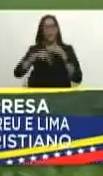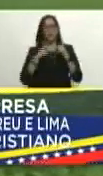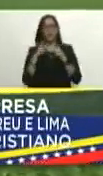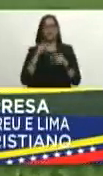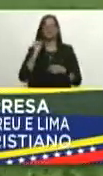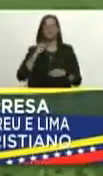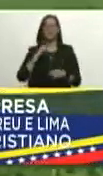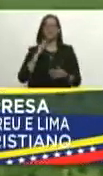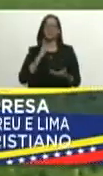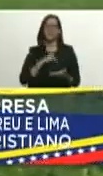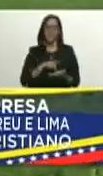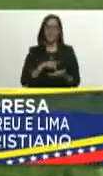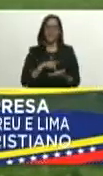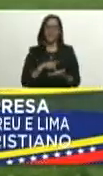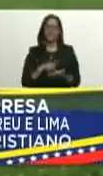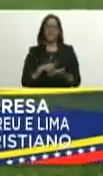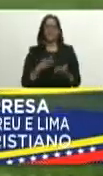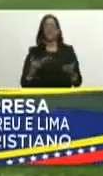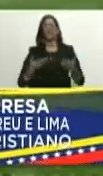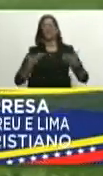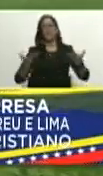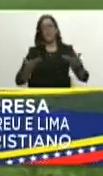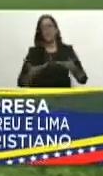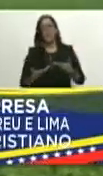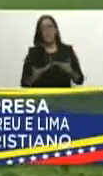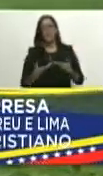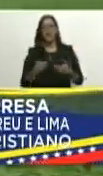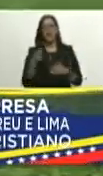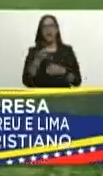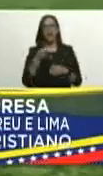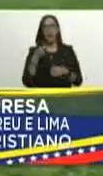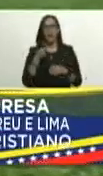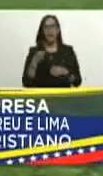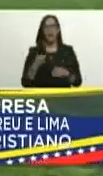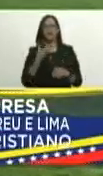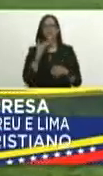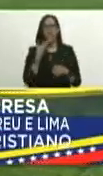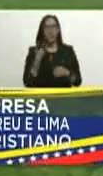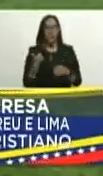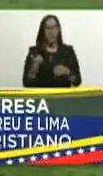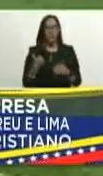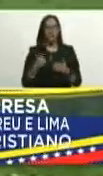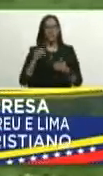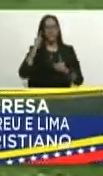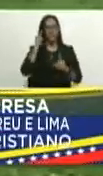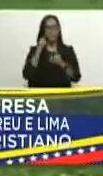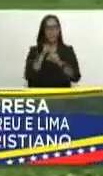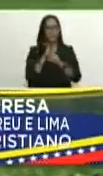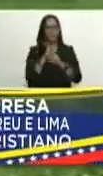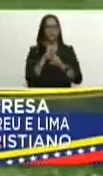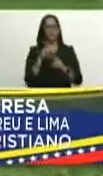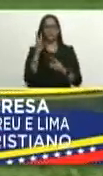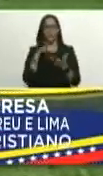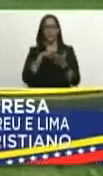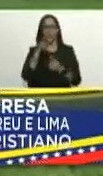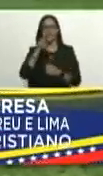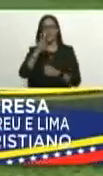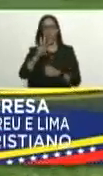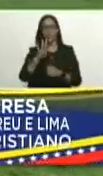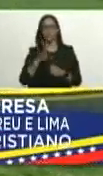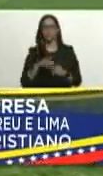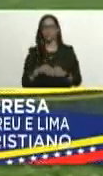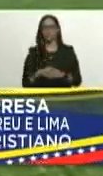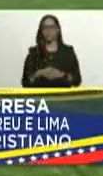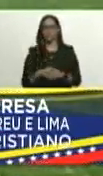y lo cual nos lleva a buscar mayores metas para la temporada 2024 muchas gracias